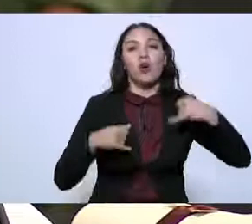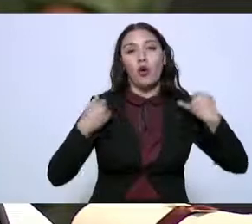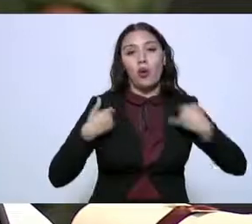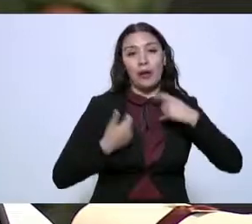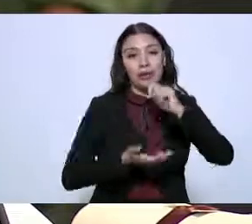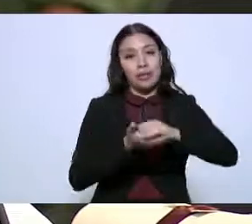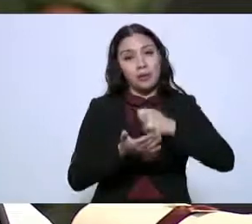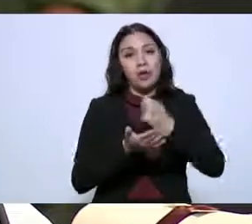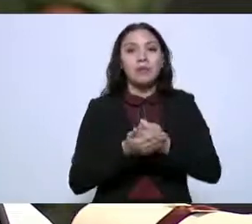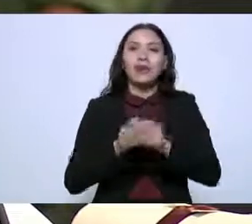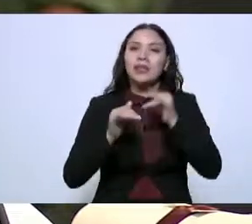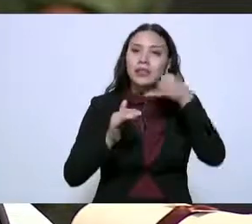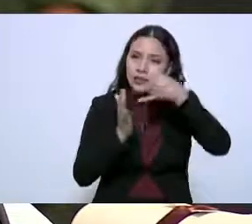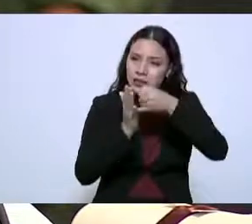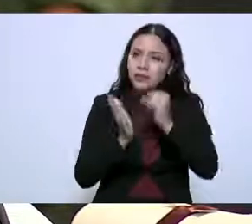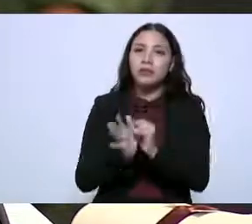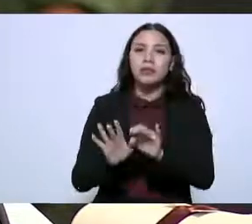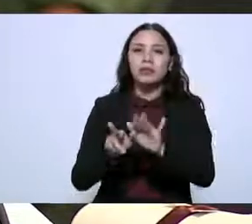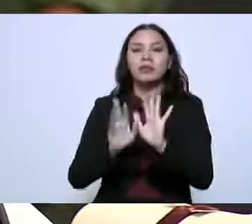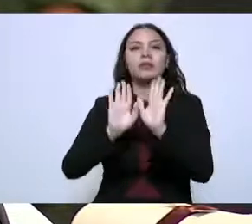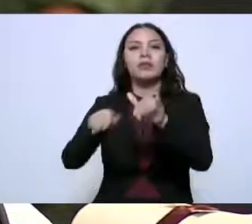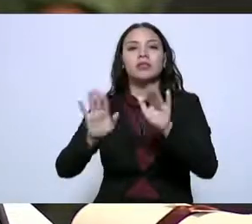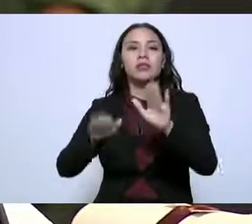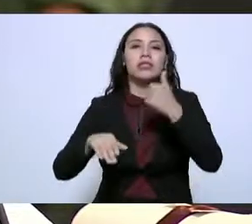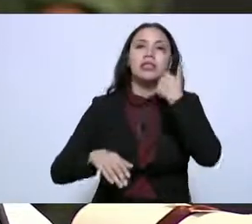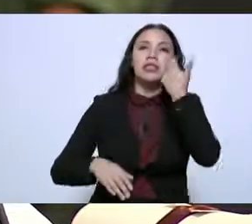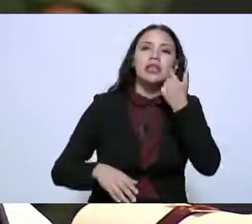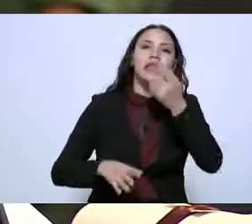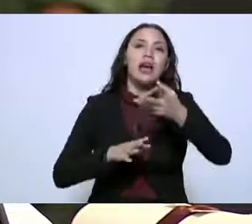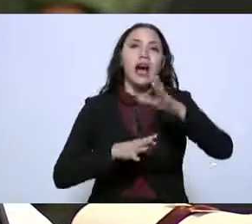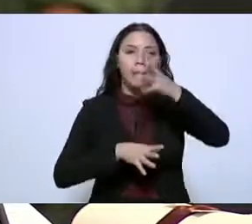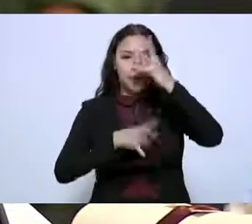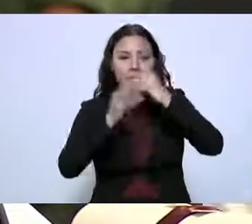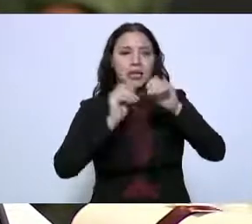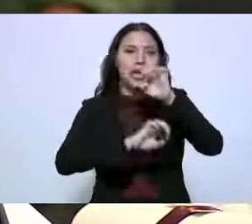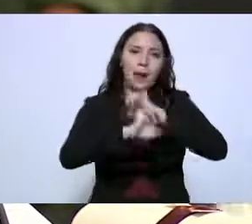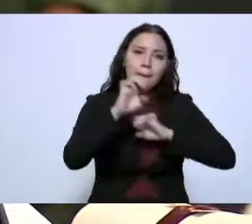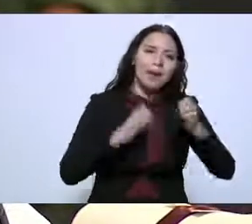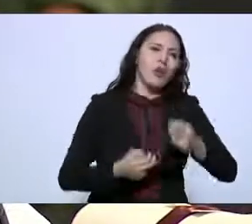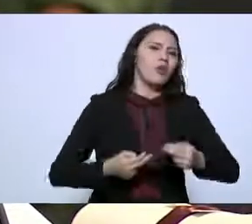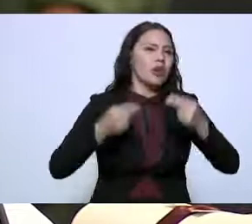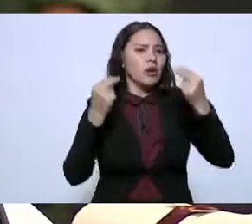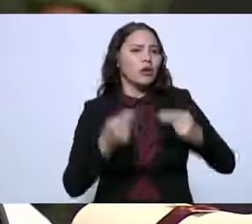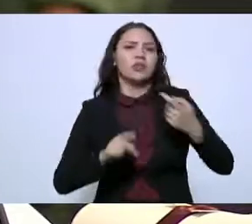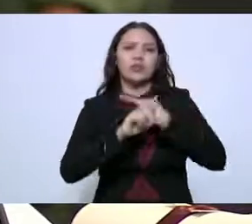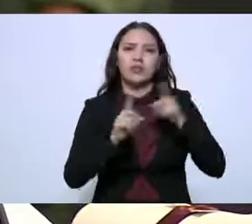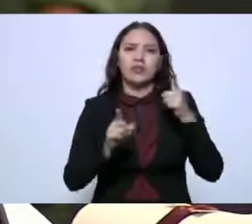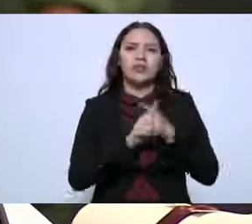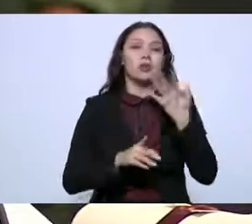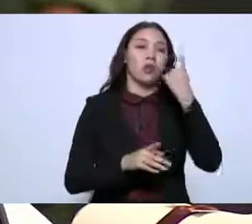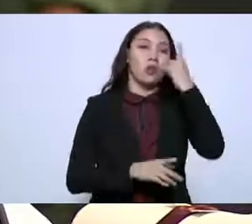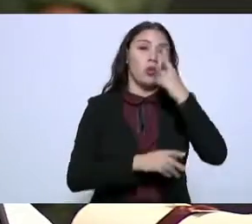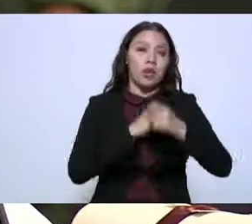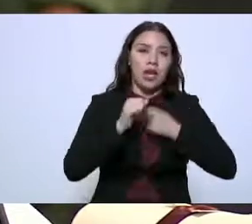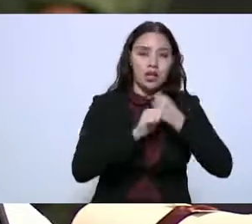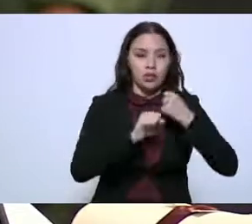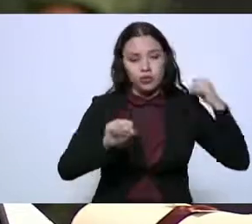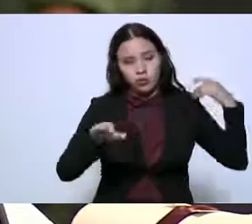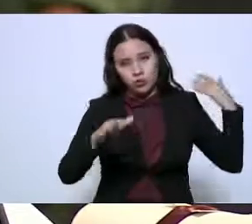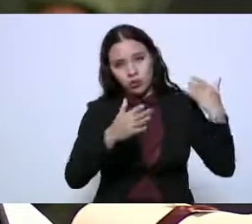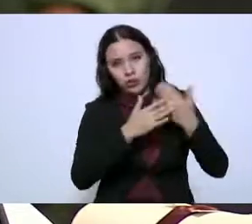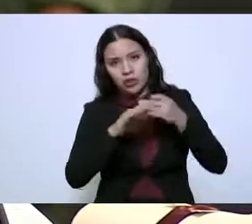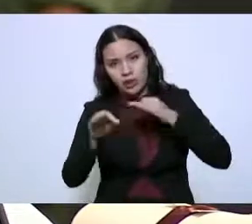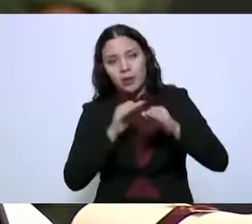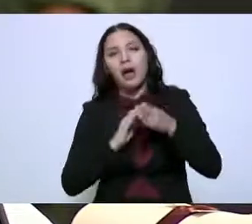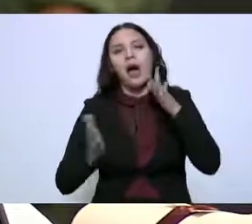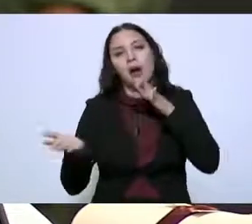Tamaulipas que han participado como aprendices en diferentes empresas, negocios, trabajando durante un año y recibiendo